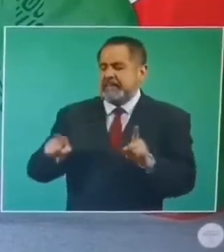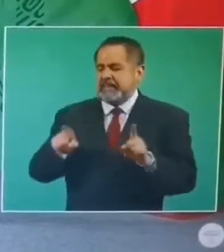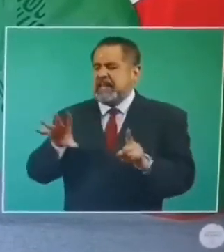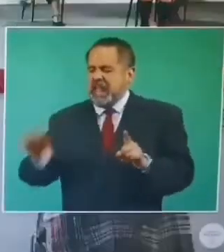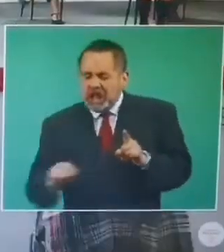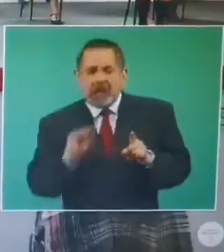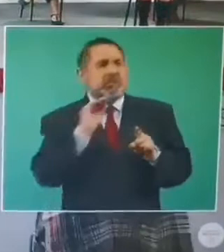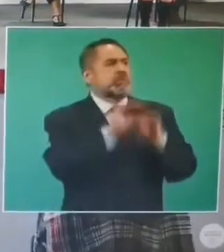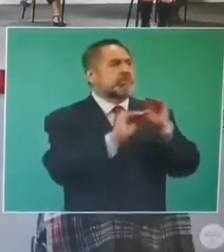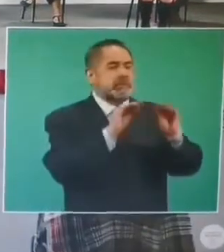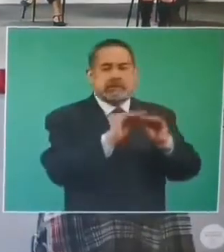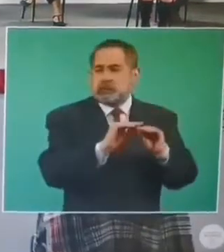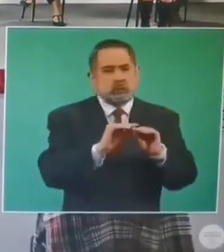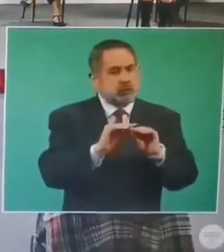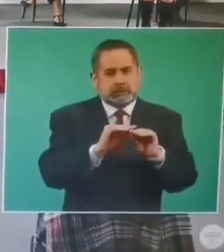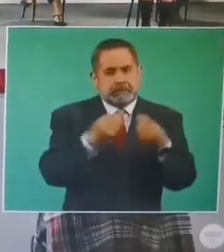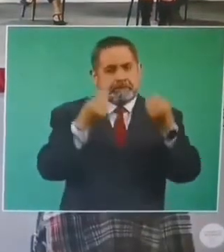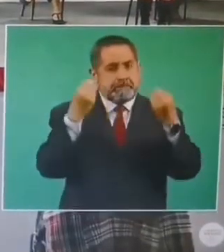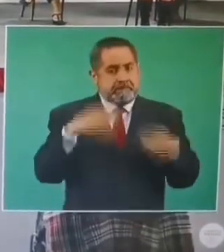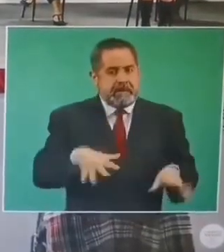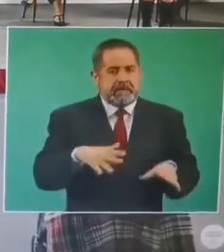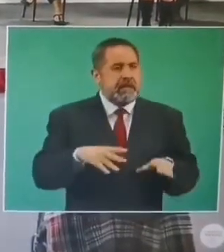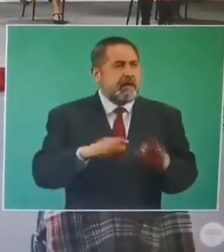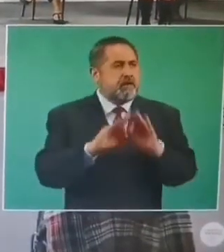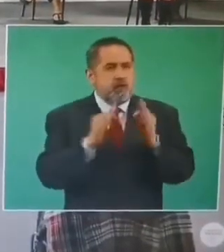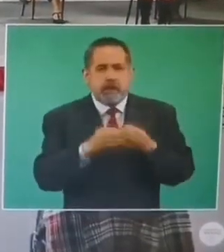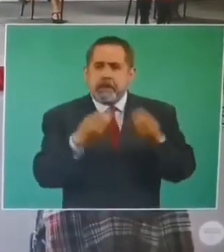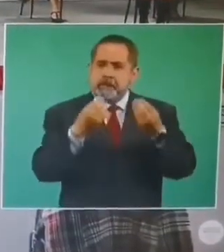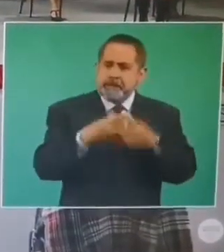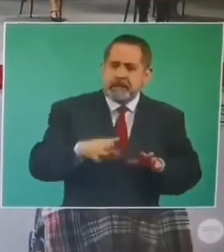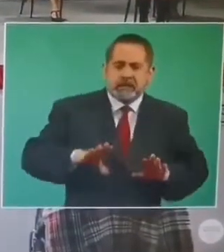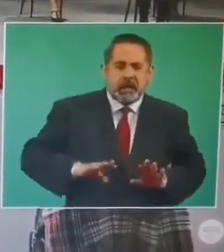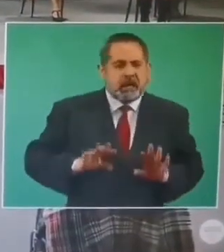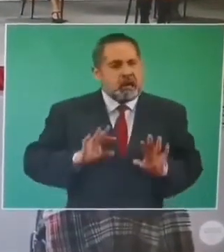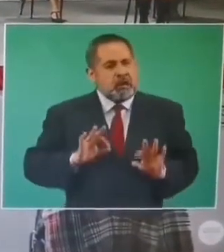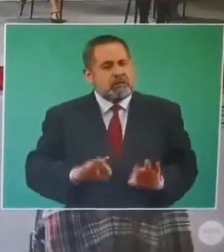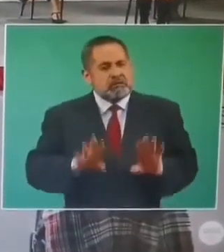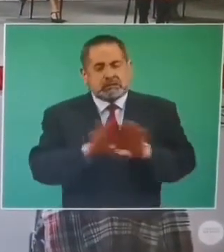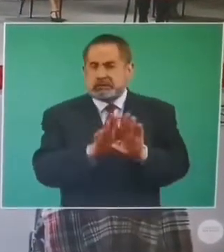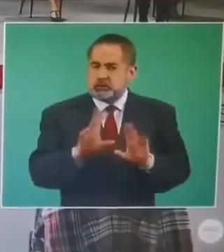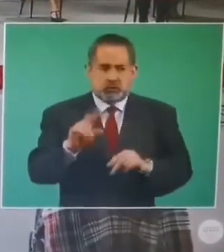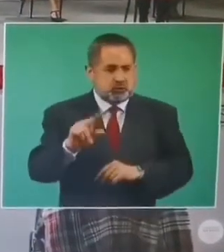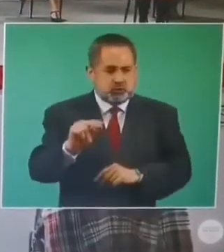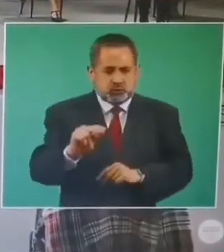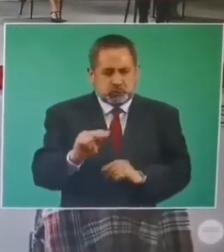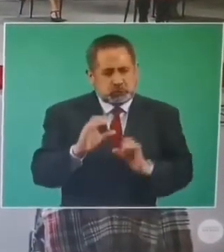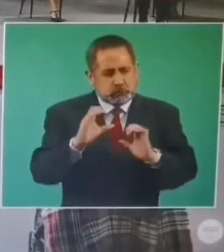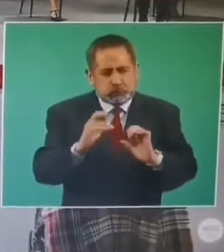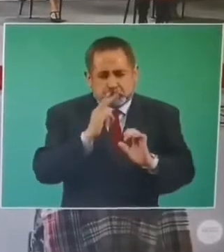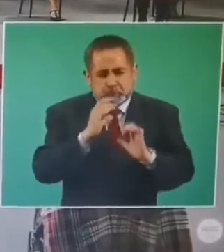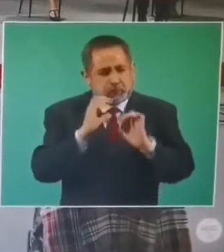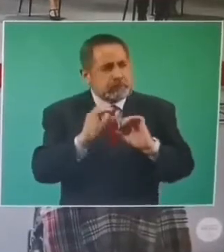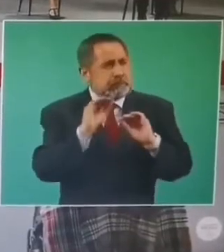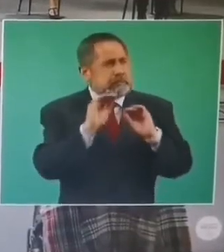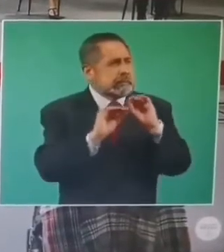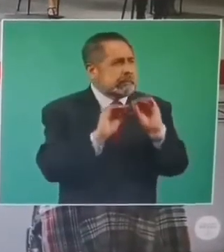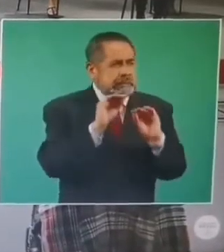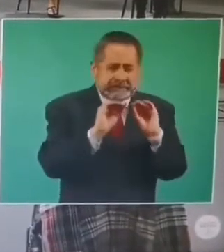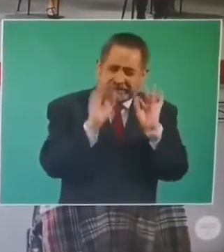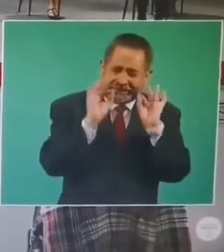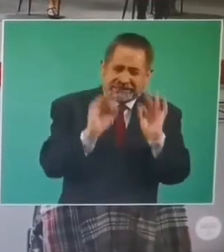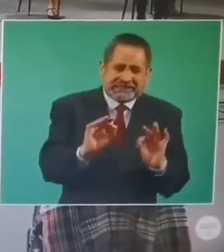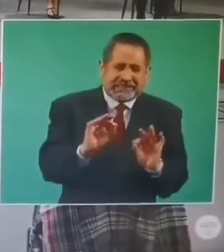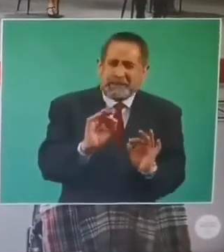y que se afecte el estilo original de cada uno de ellos. Es una lucha, es un cuidado